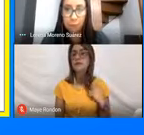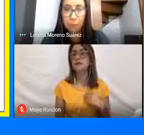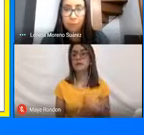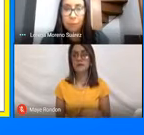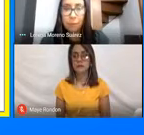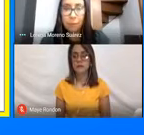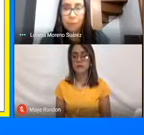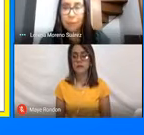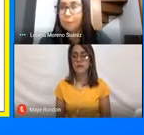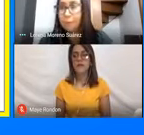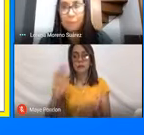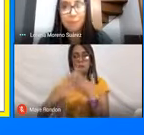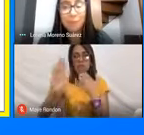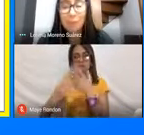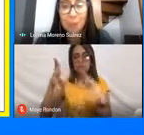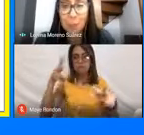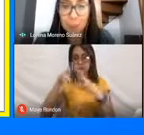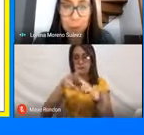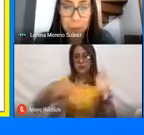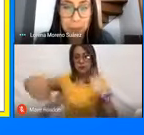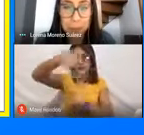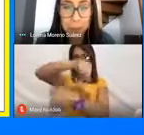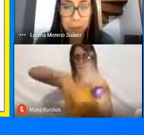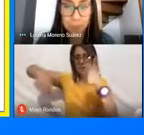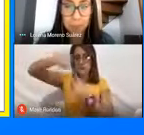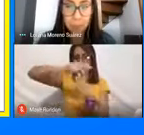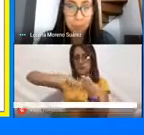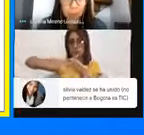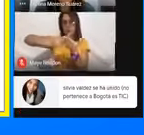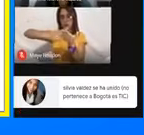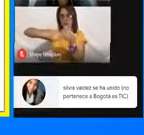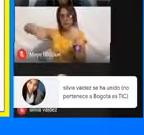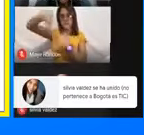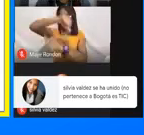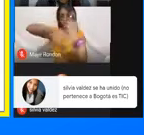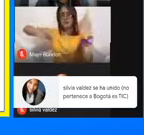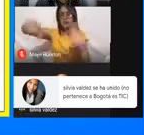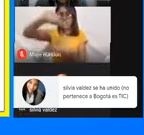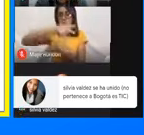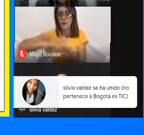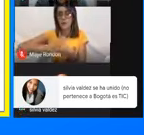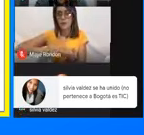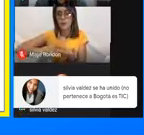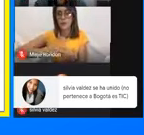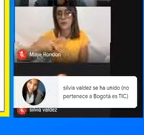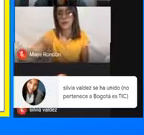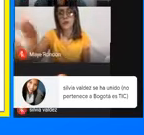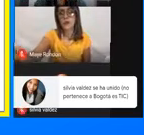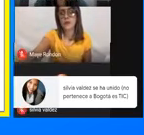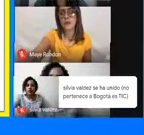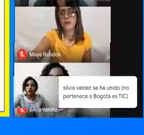Lorena, disculpa la interrupción. Vamos a proceder al cambio de intérprete. Ok.